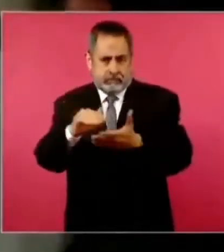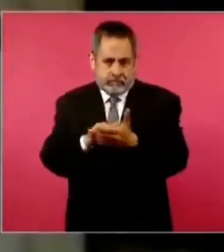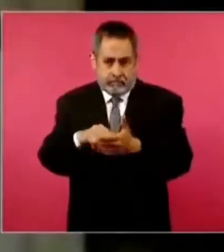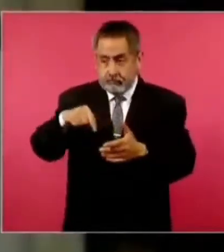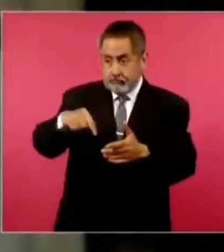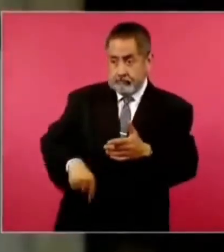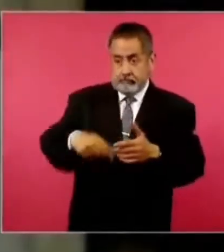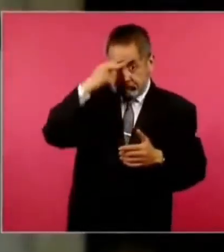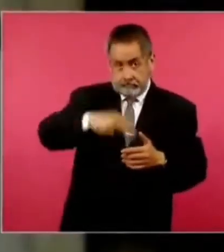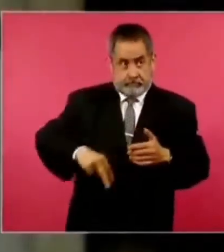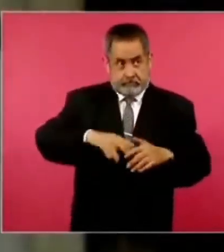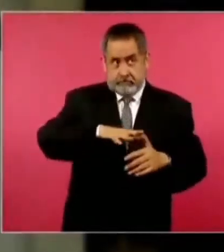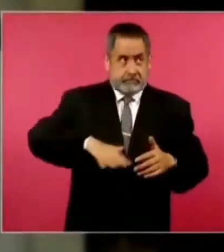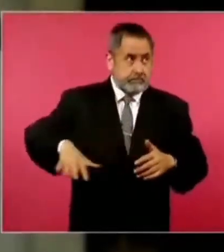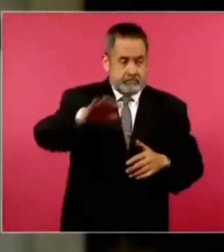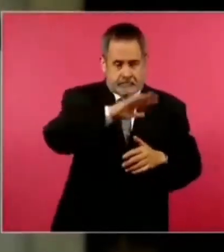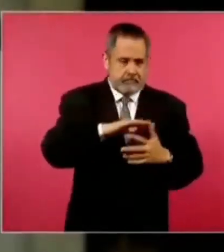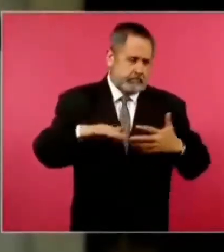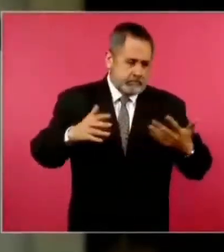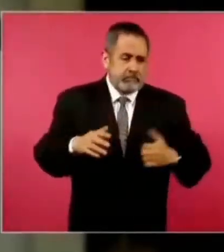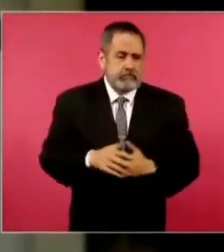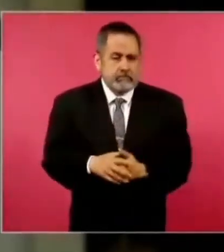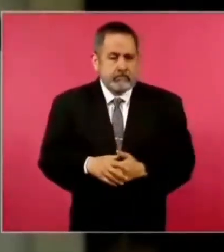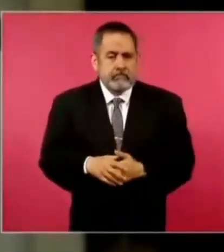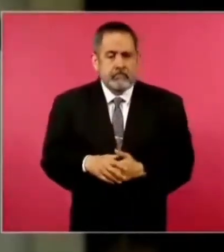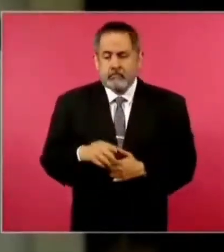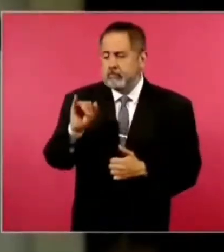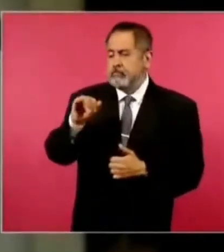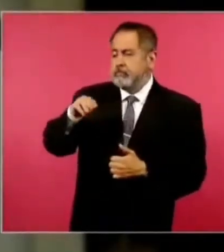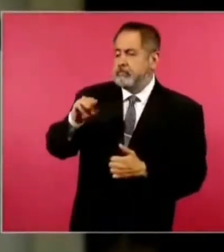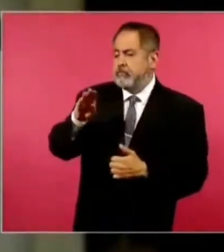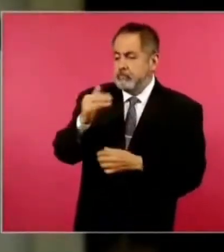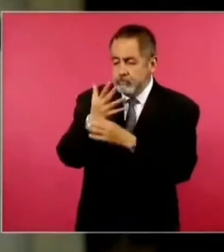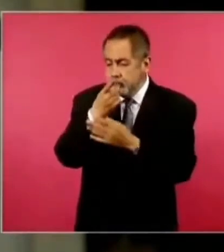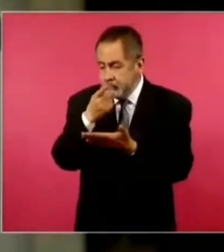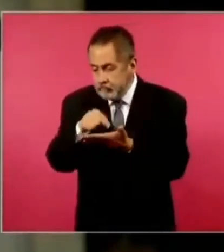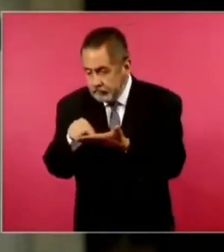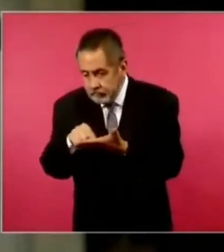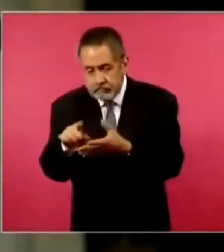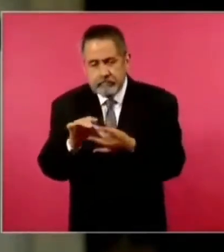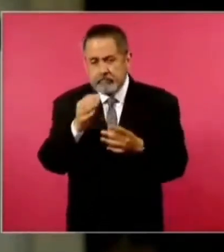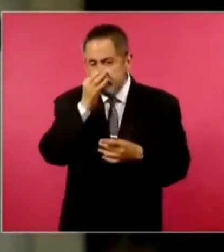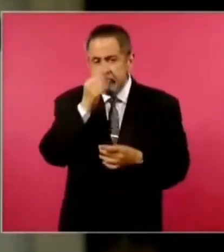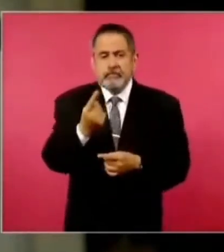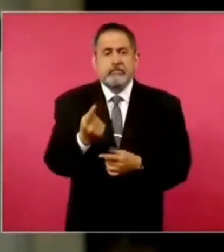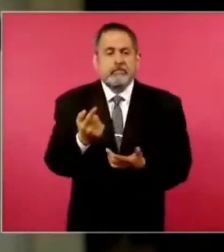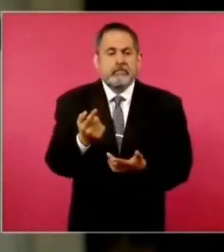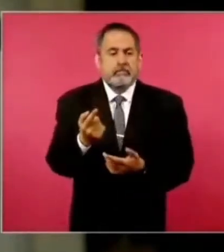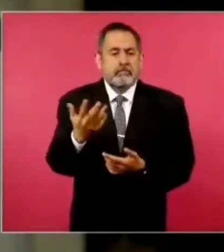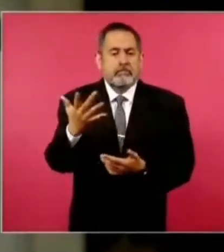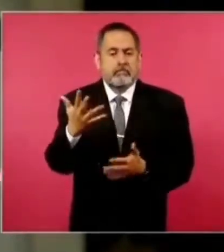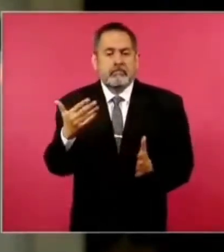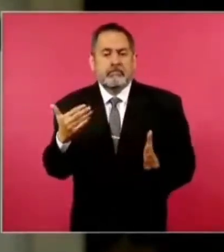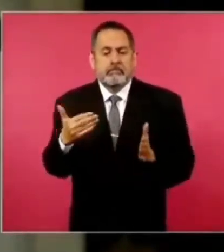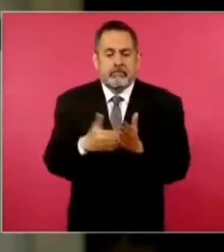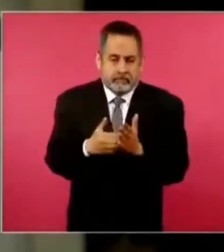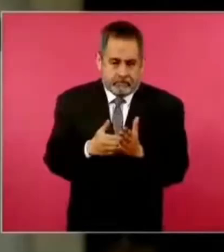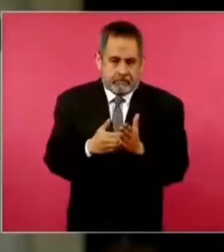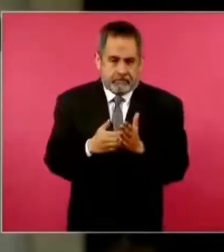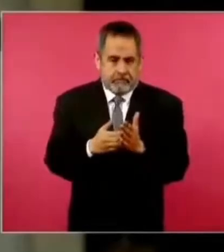México. Y según los datos del Inami también, solamente hubo 50.000